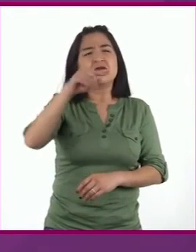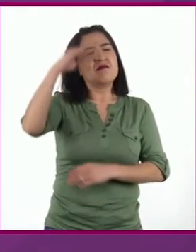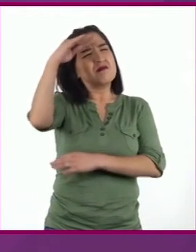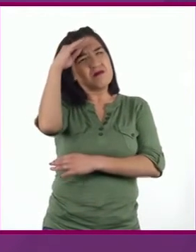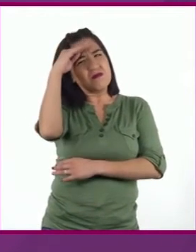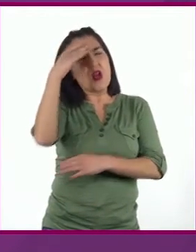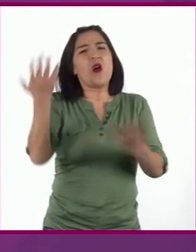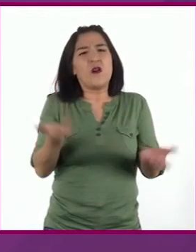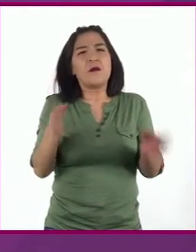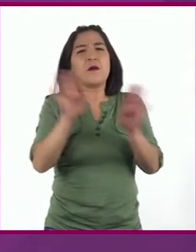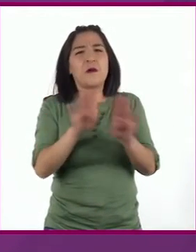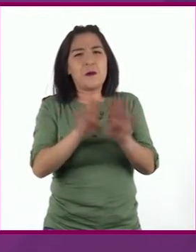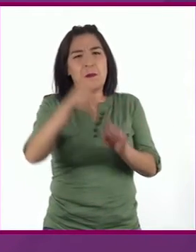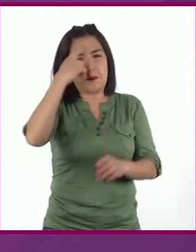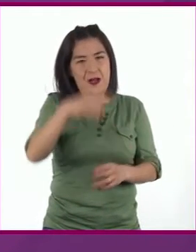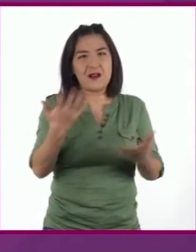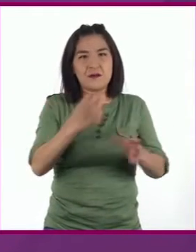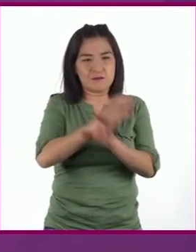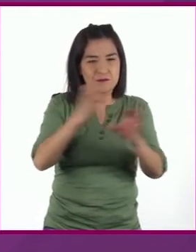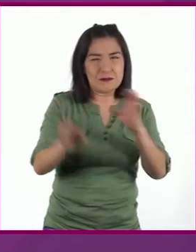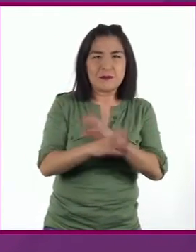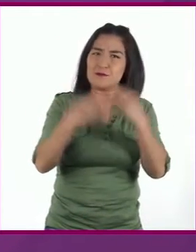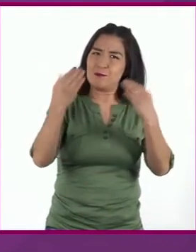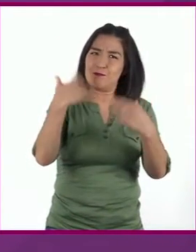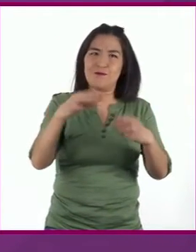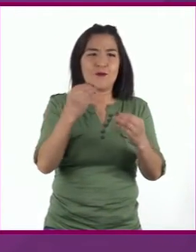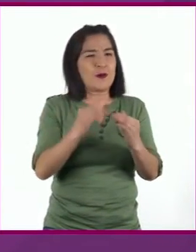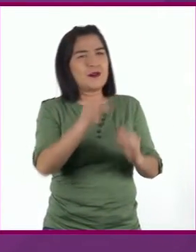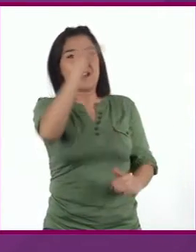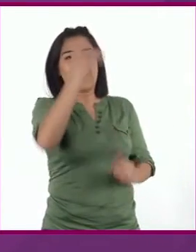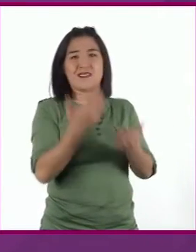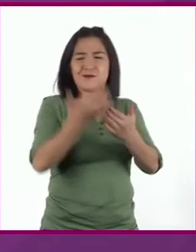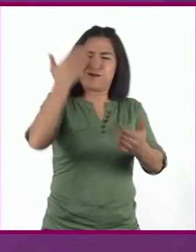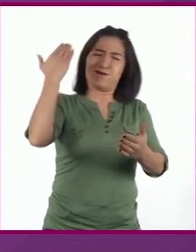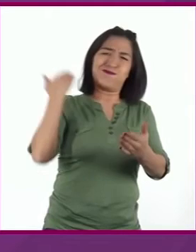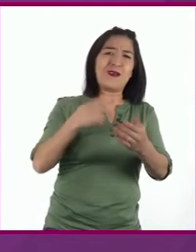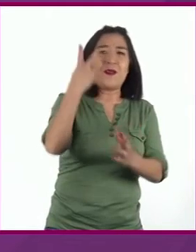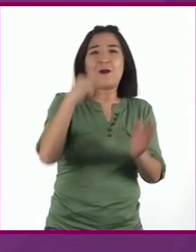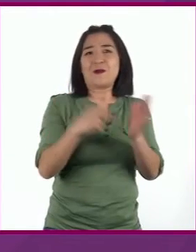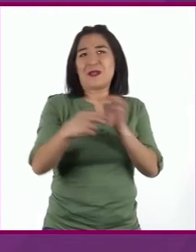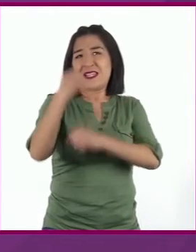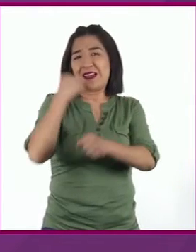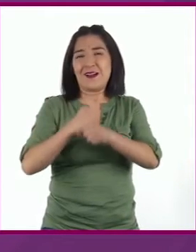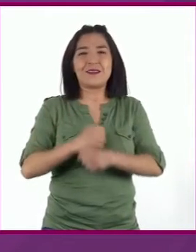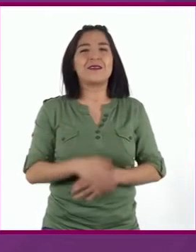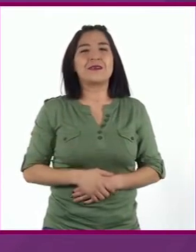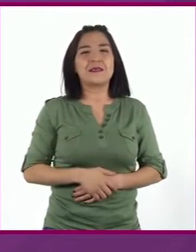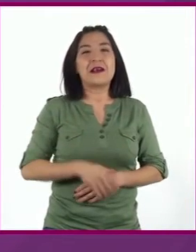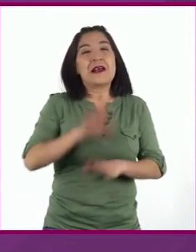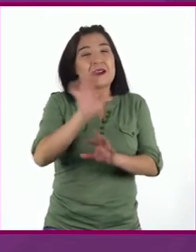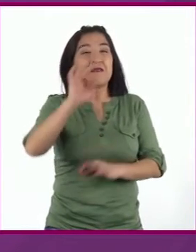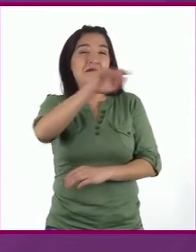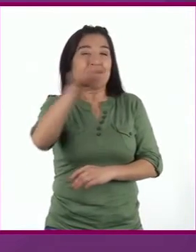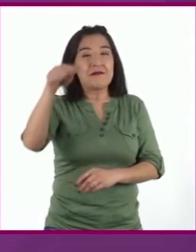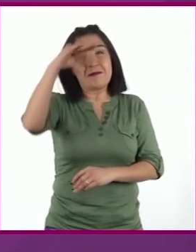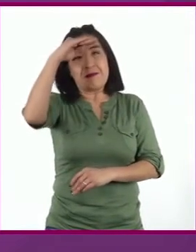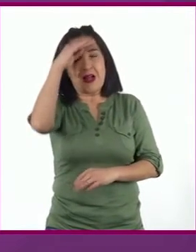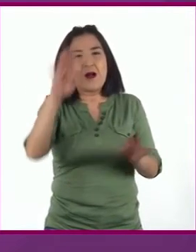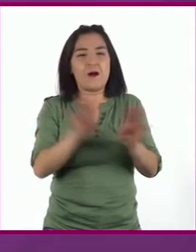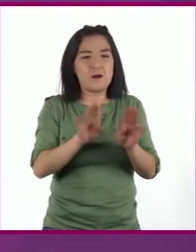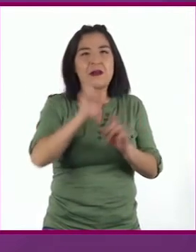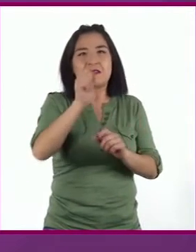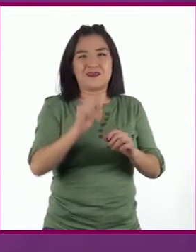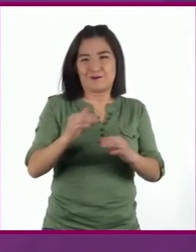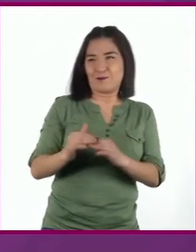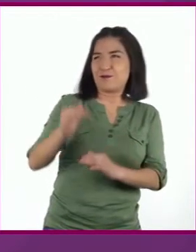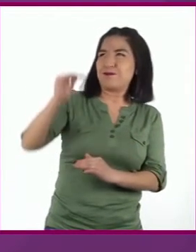¿Cómo es que hicieron para construir cosas tan altas hace más de 2.000 años? Uno pensaría que estas grandes edificaciones Con techos